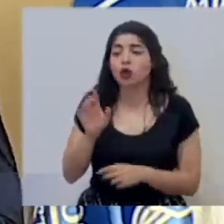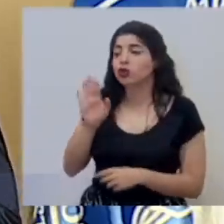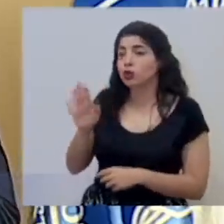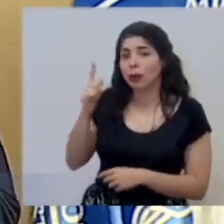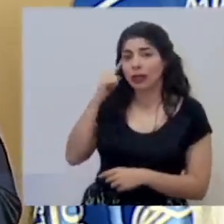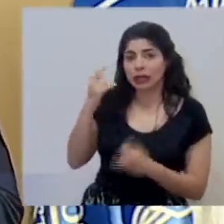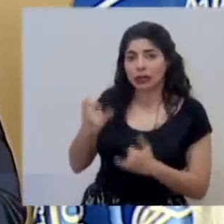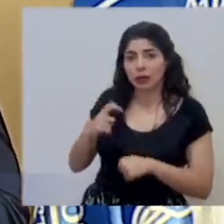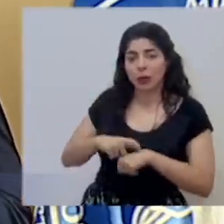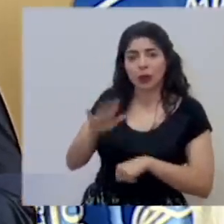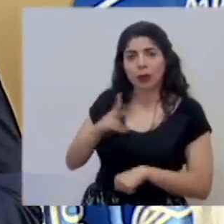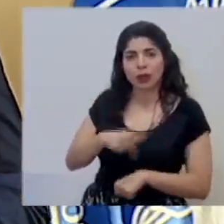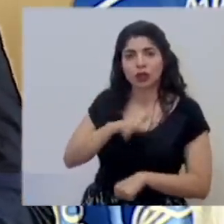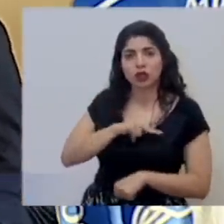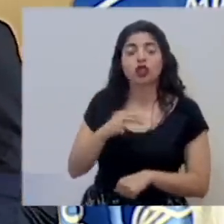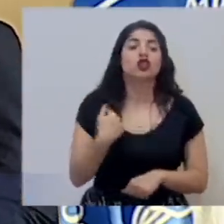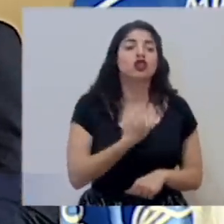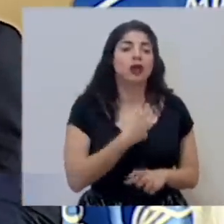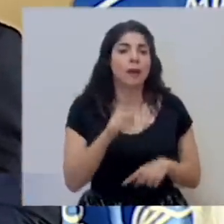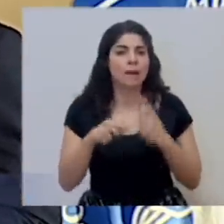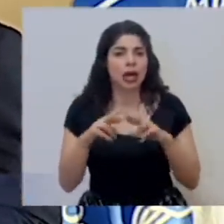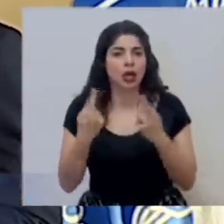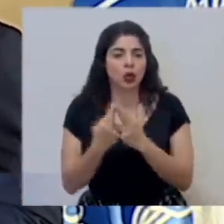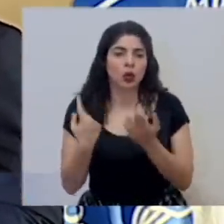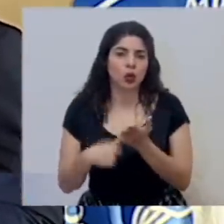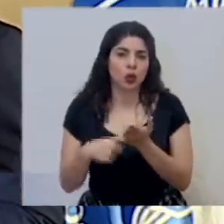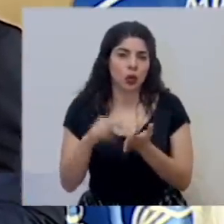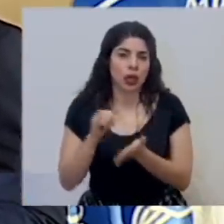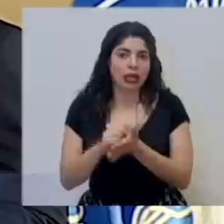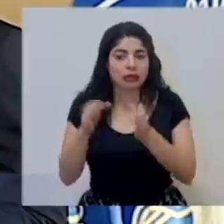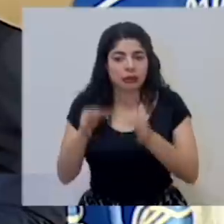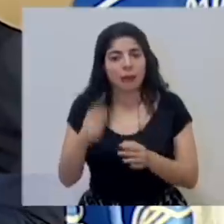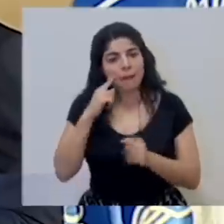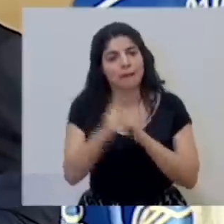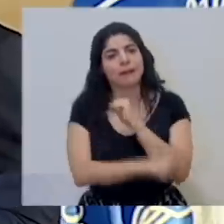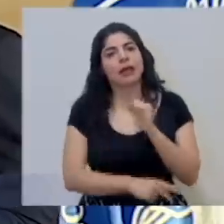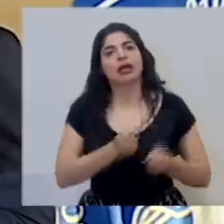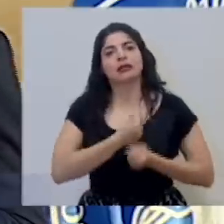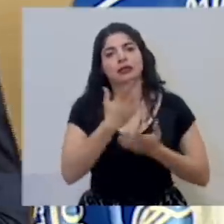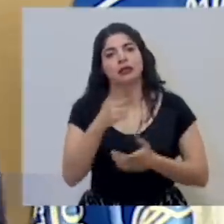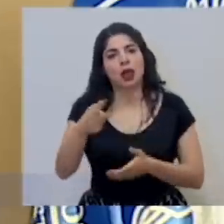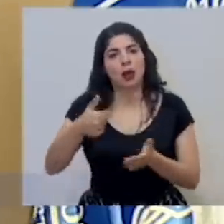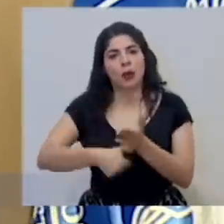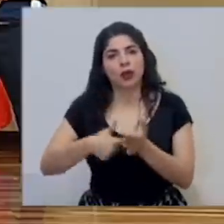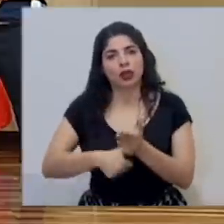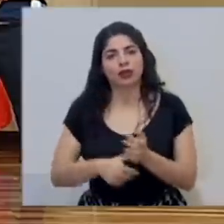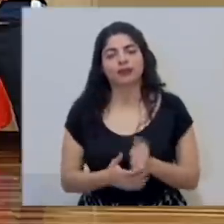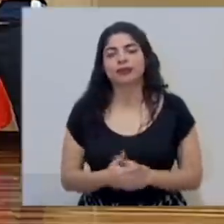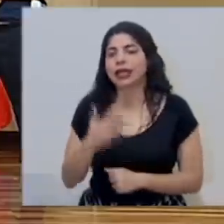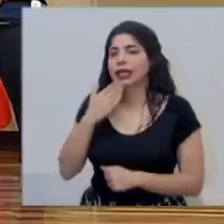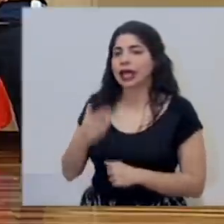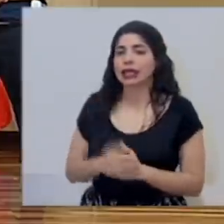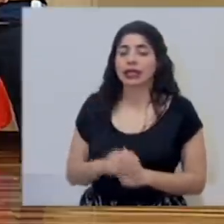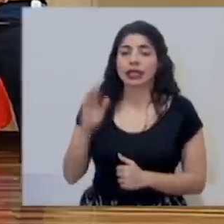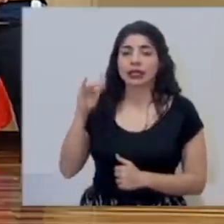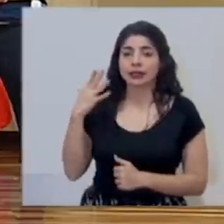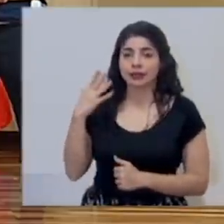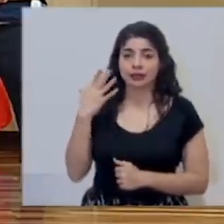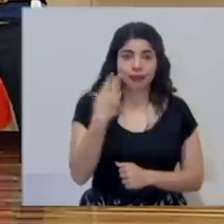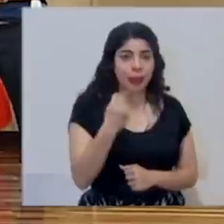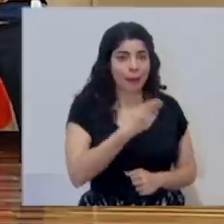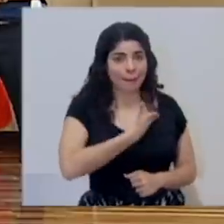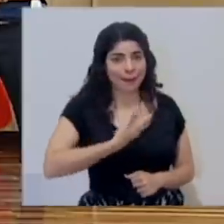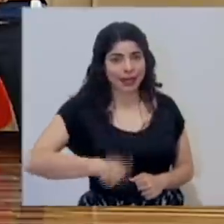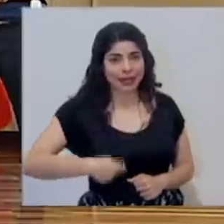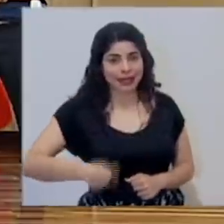posición en este momento personal, Carlos? Nos reuniremos y hablaremos de esa posición para que el país la manifieste en la votación. Despedimos al señor